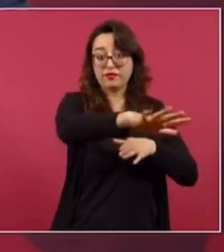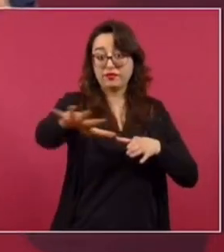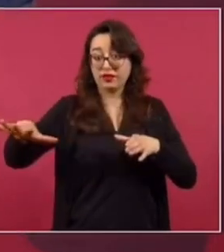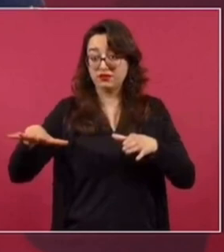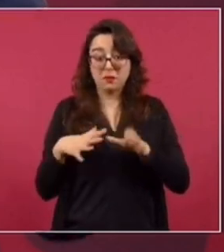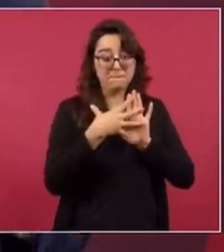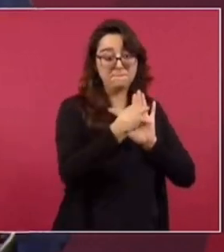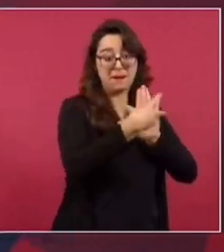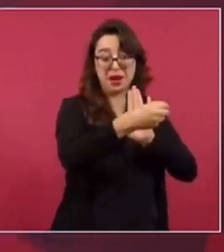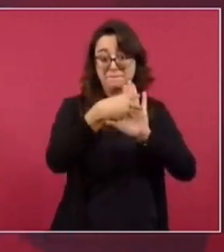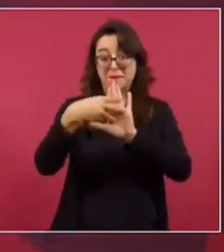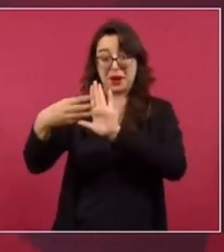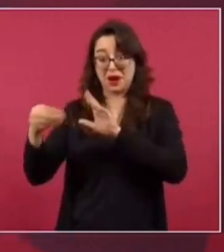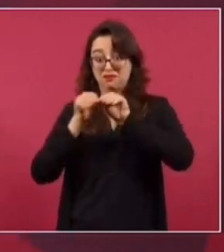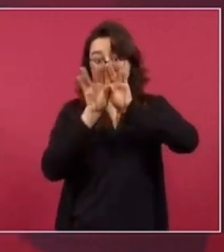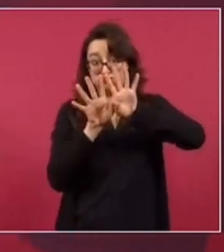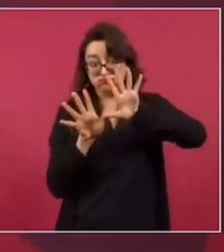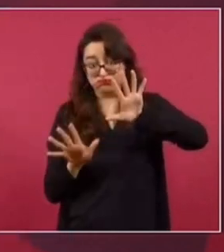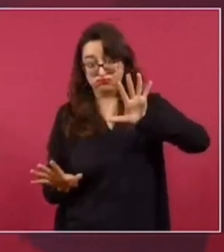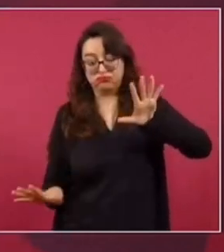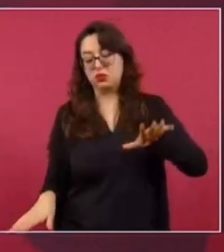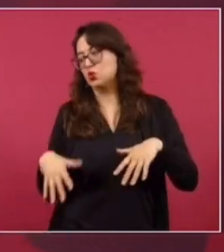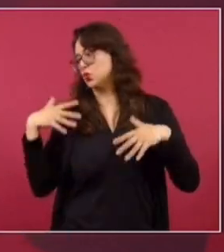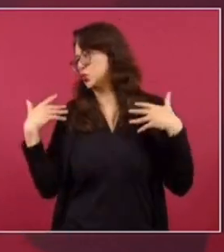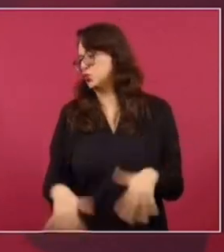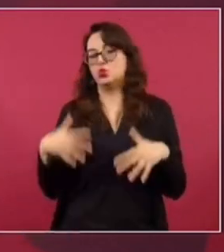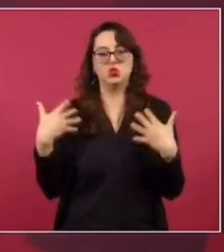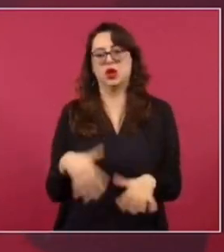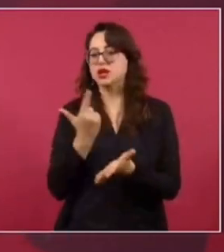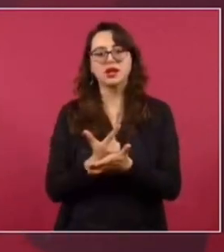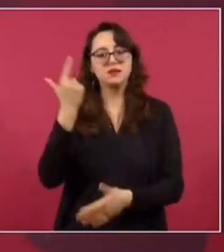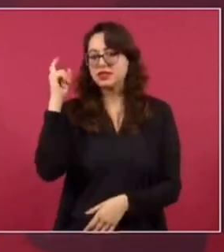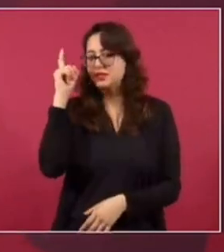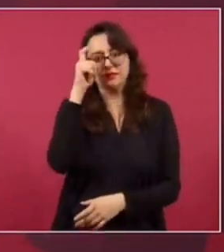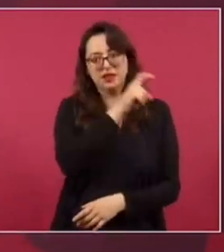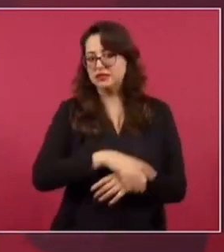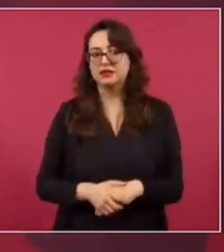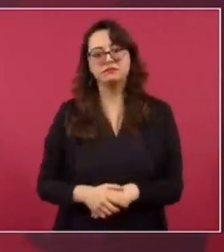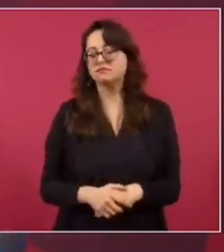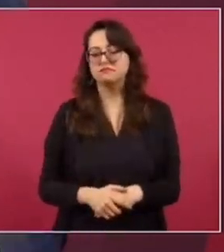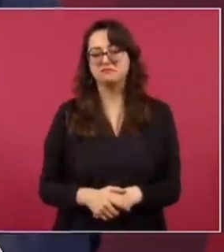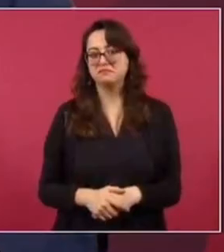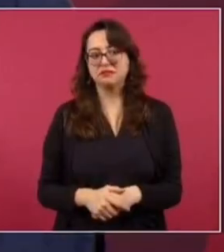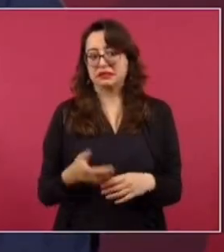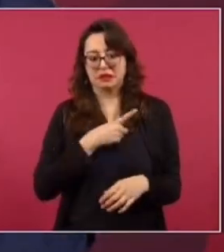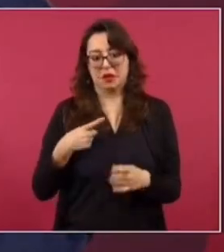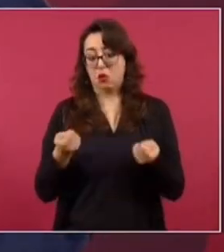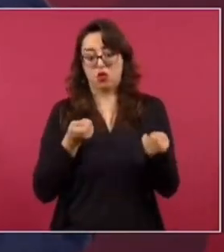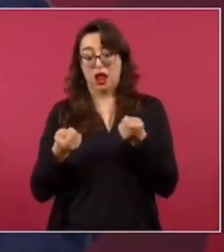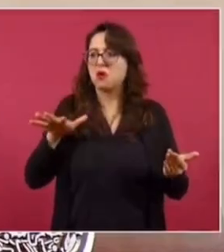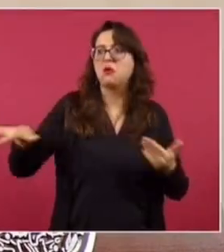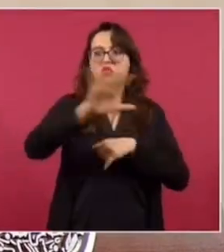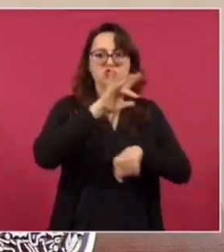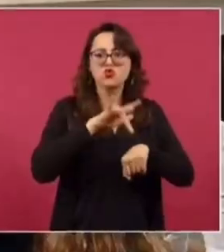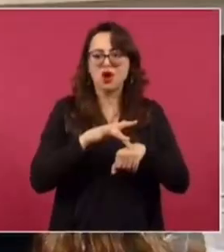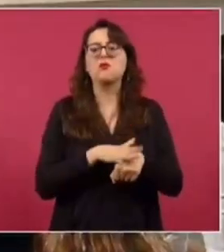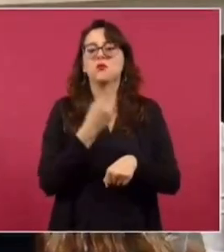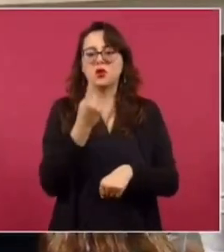a todo respeto nos pasaría algo muy difícil de enfrentar, como lo que sucede en Estados Unidos.